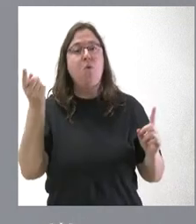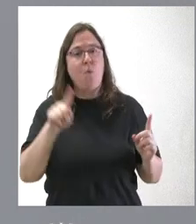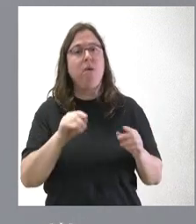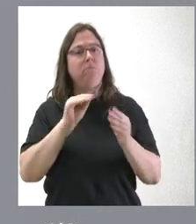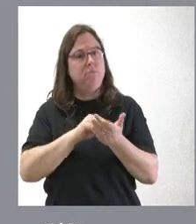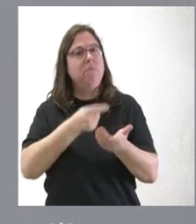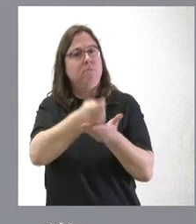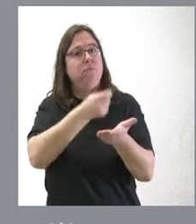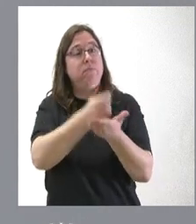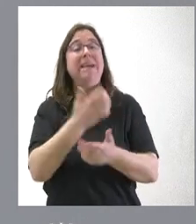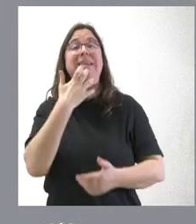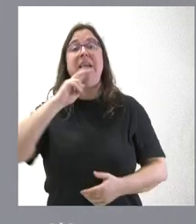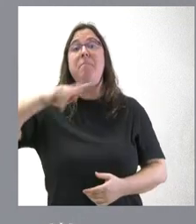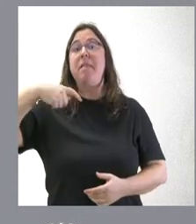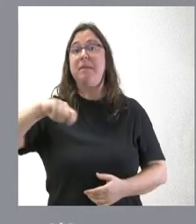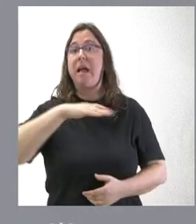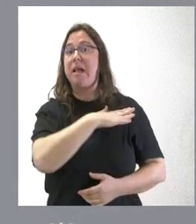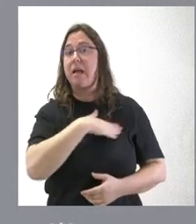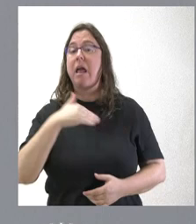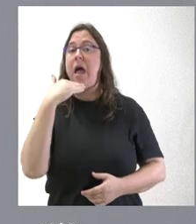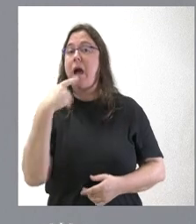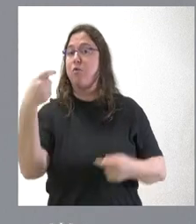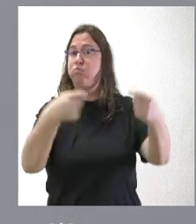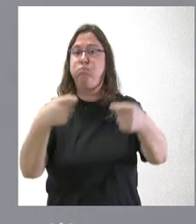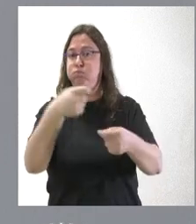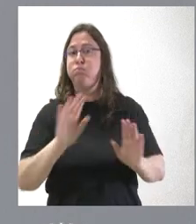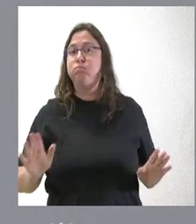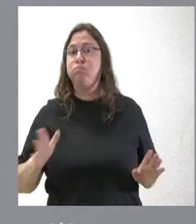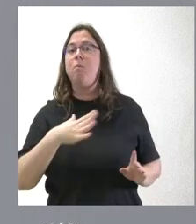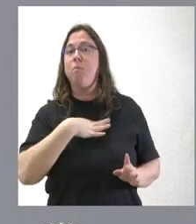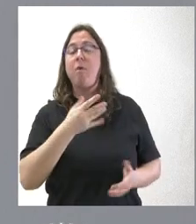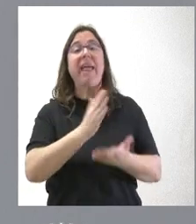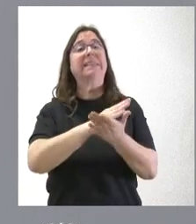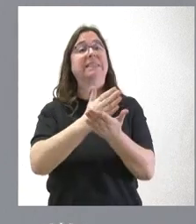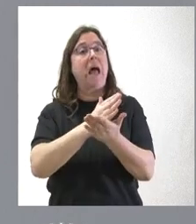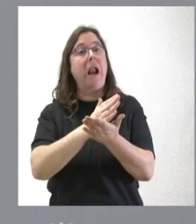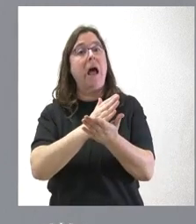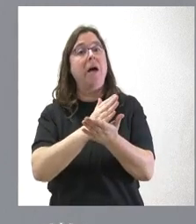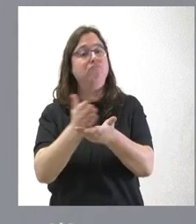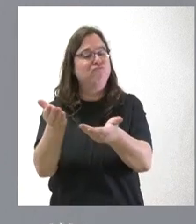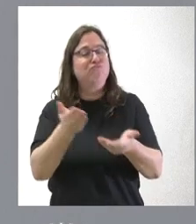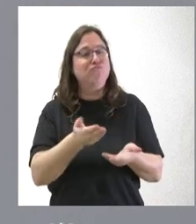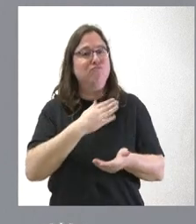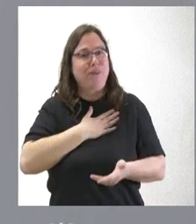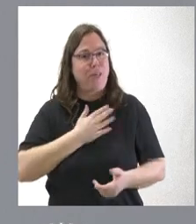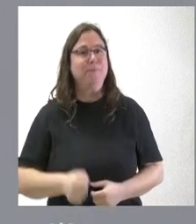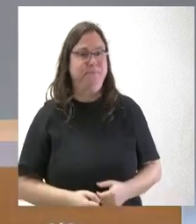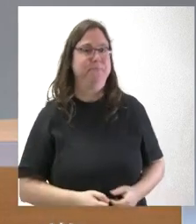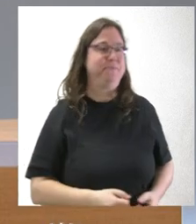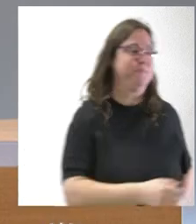Naturalmente, si la vicepresidenta creó oportuno realizar algunas aportaciones, pues seguro que el SERLA lo recibirá de muy buen grado.